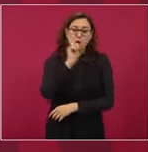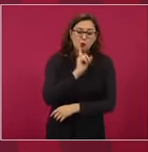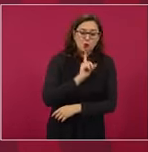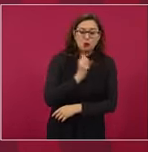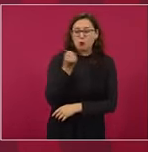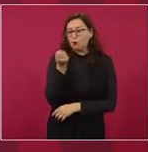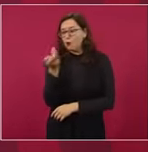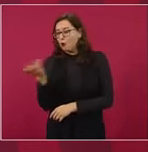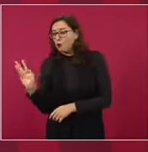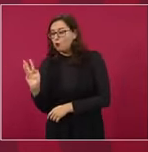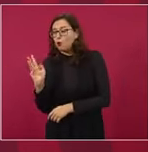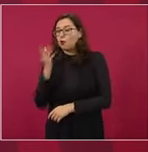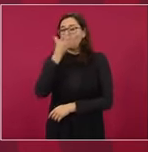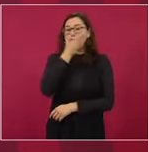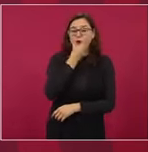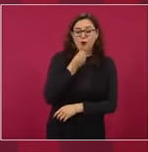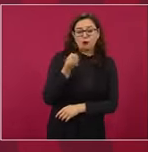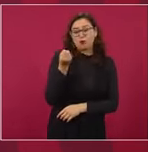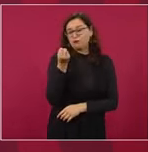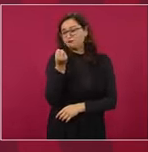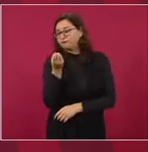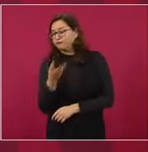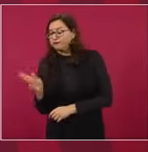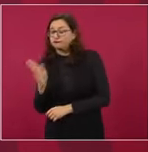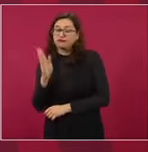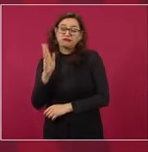hombres, Helenita Poniatowska,